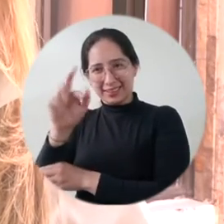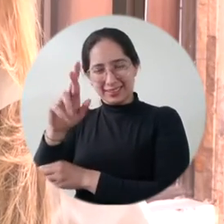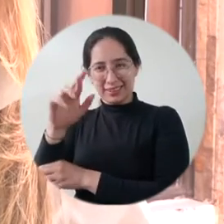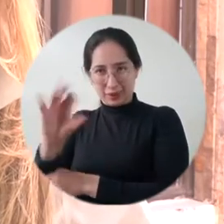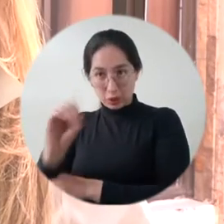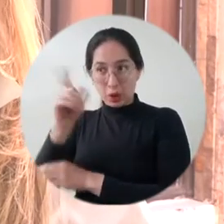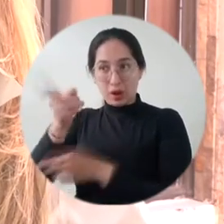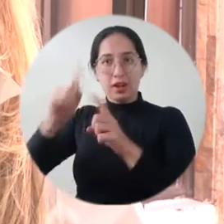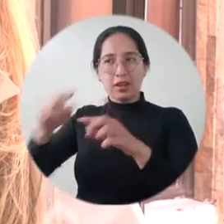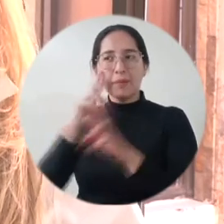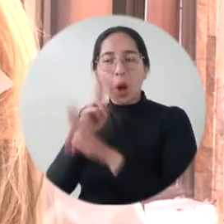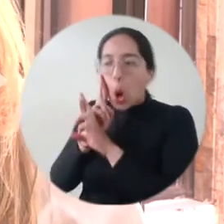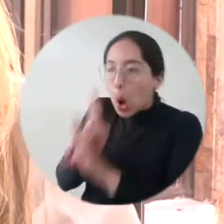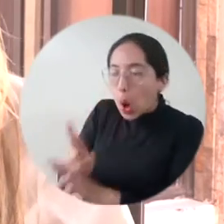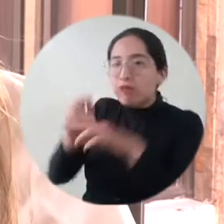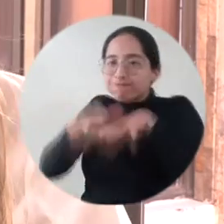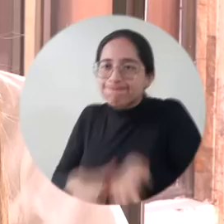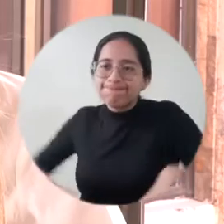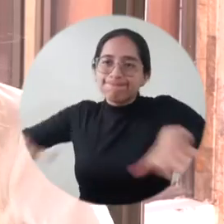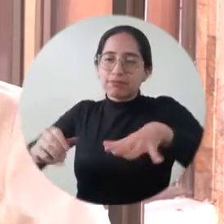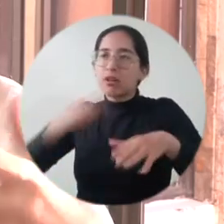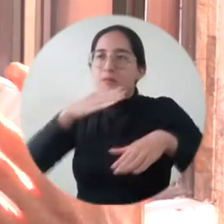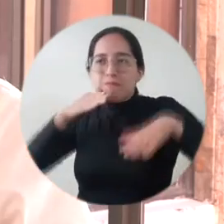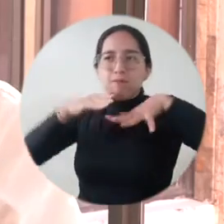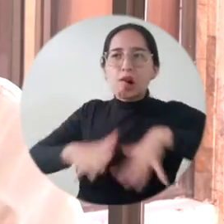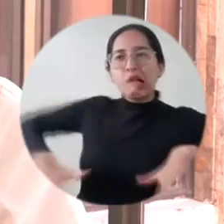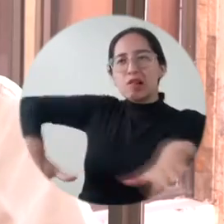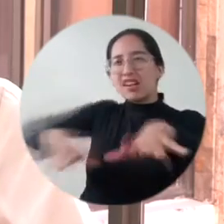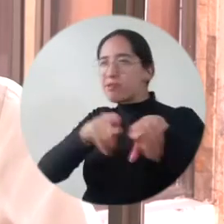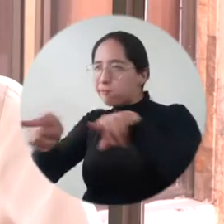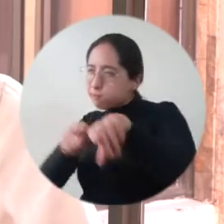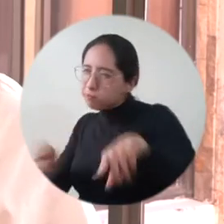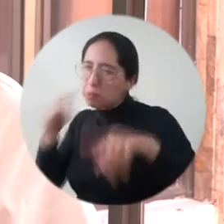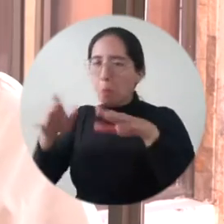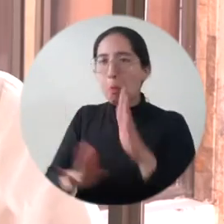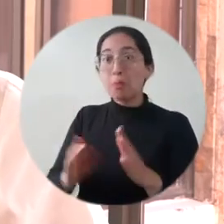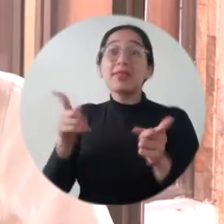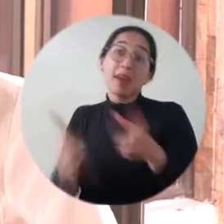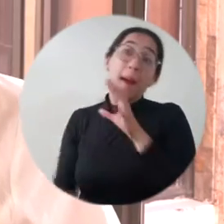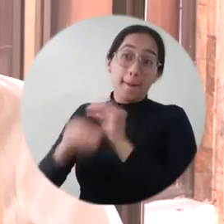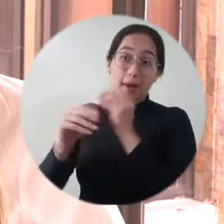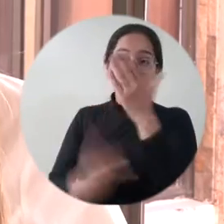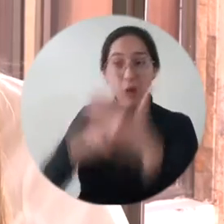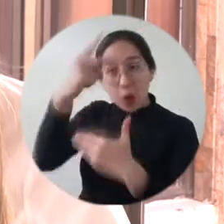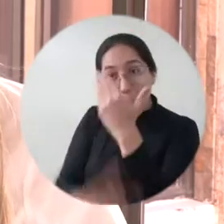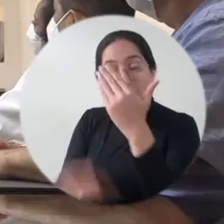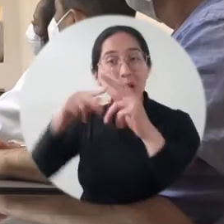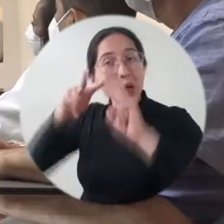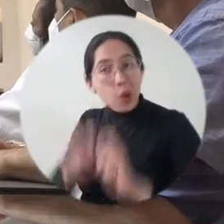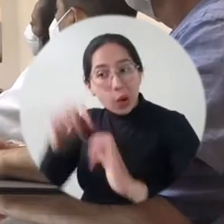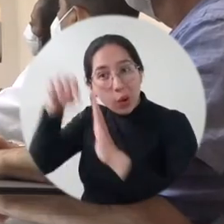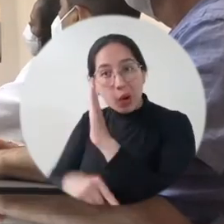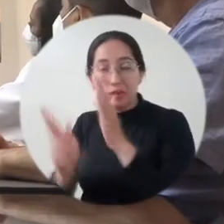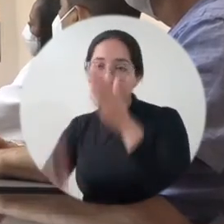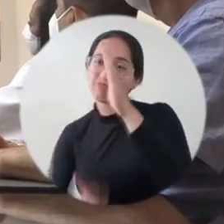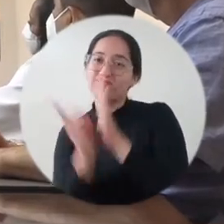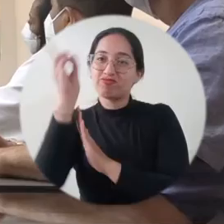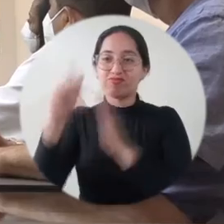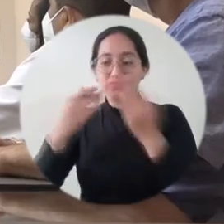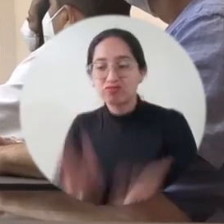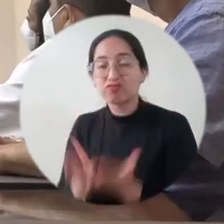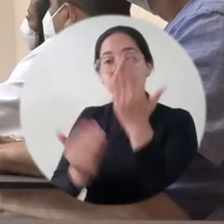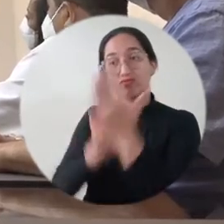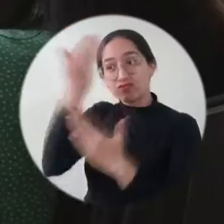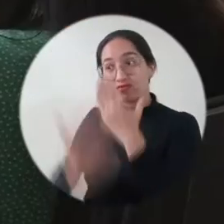relacionadas con Catastro, de todo lo relacionado con reconocedores prediales y rurales. Asimismo se busca